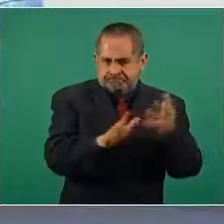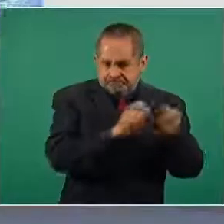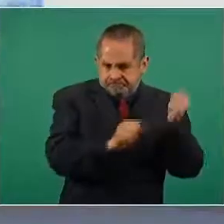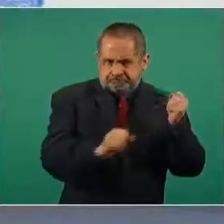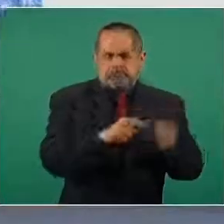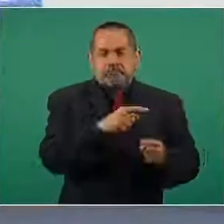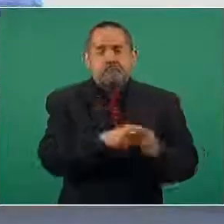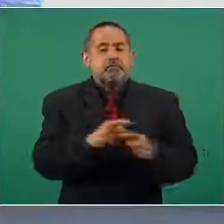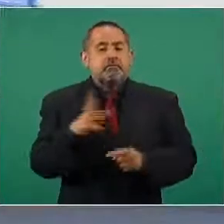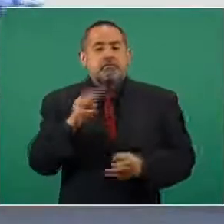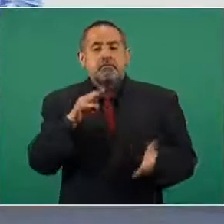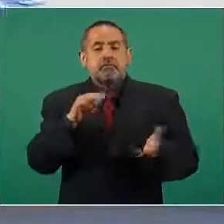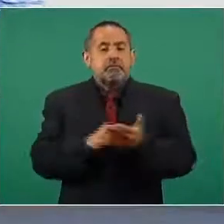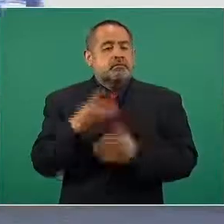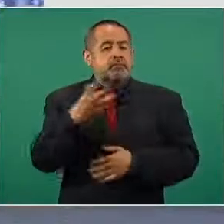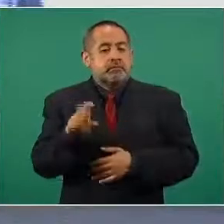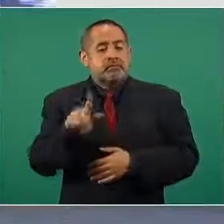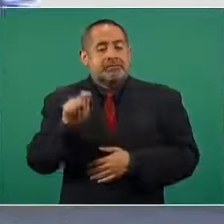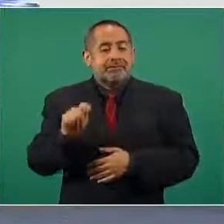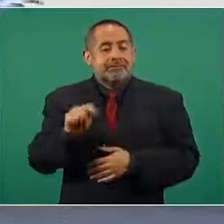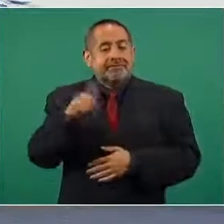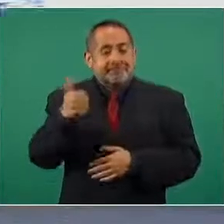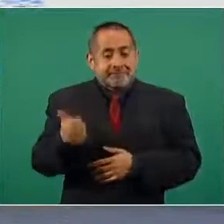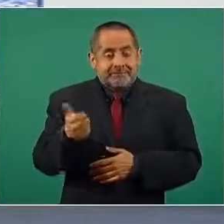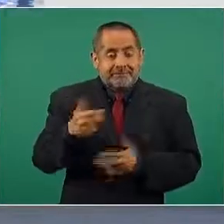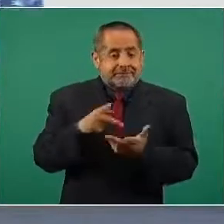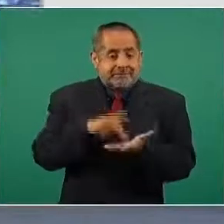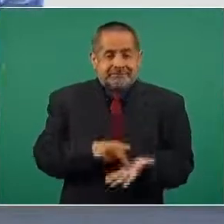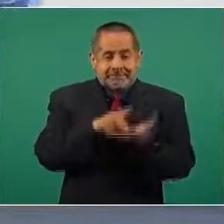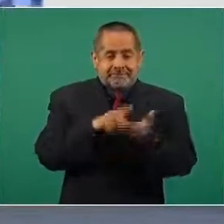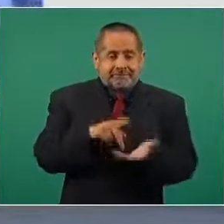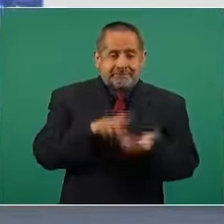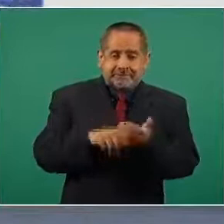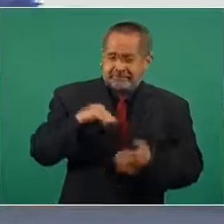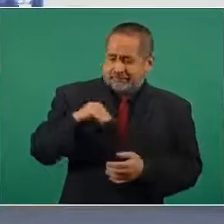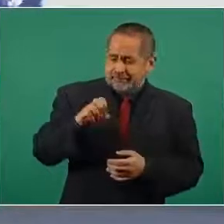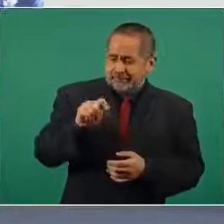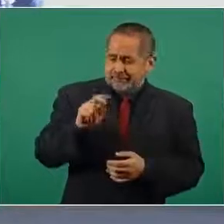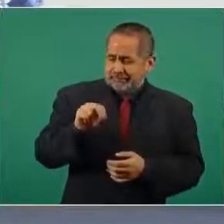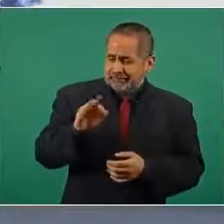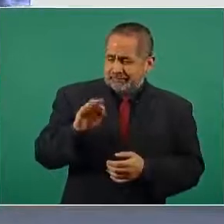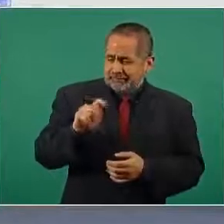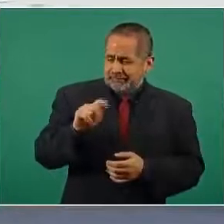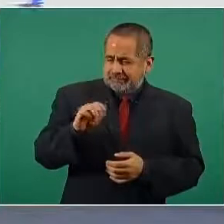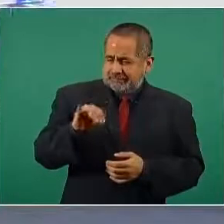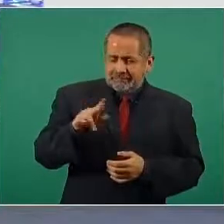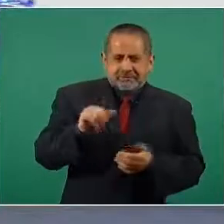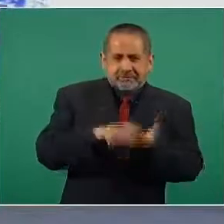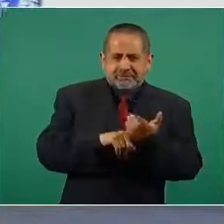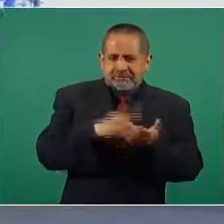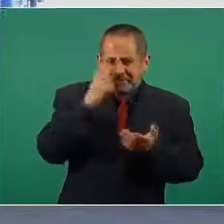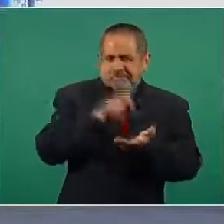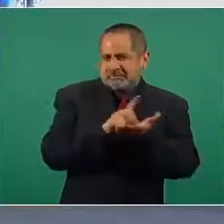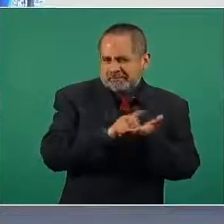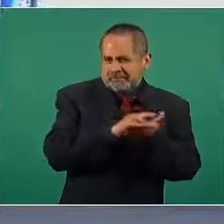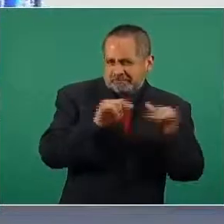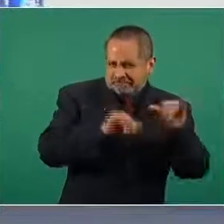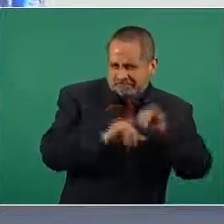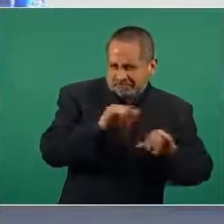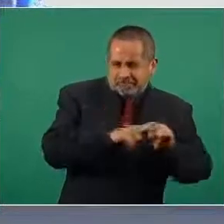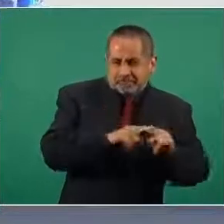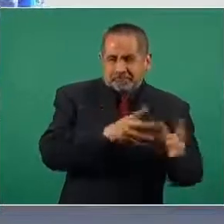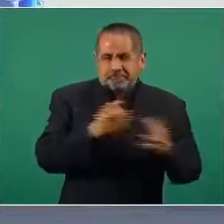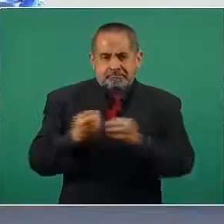aseguraron 9 mil 376 kilogramos de metafetamina y 141 kilogramos